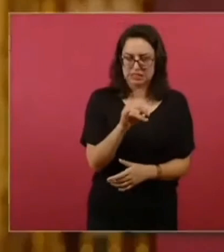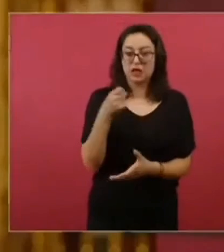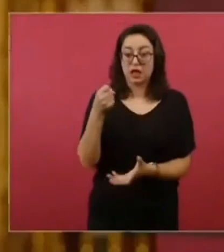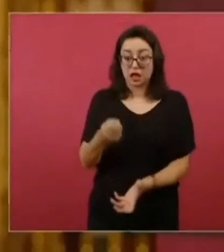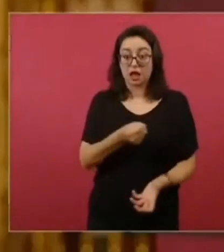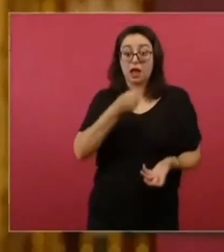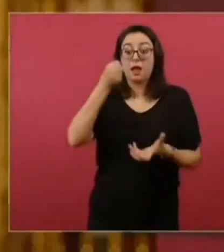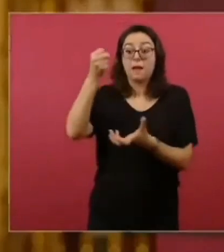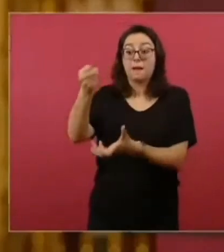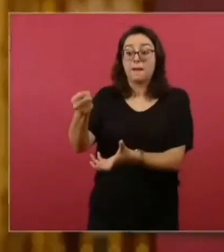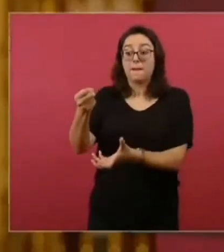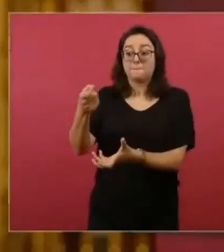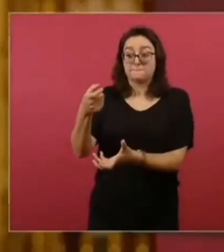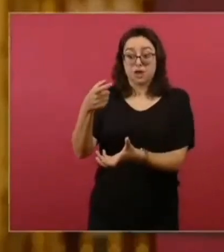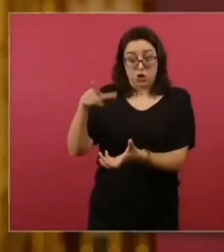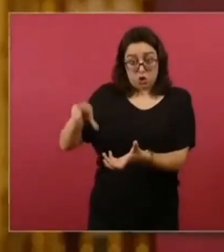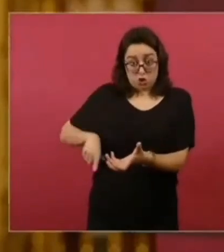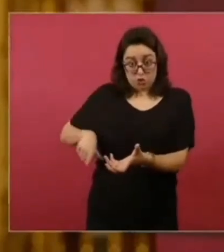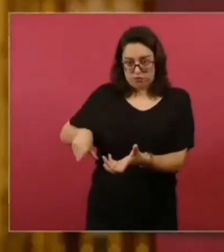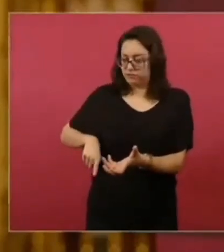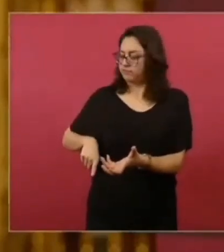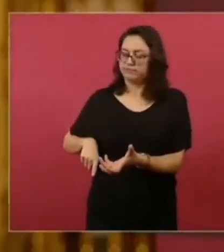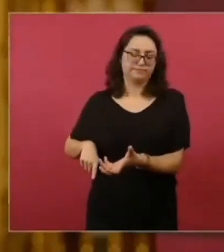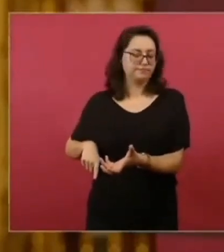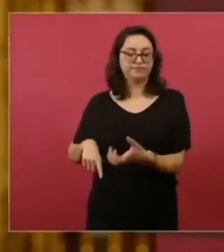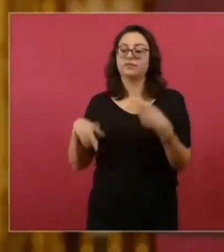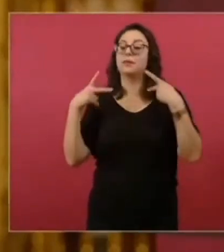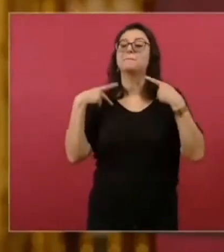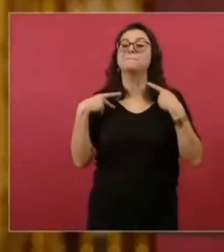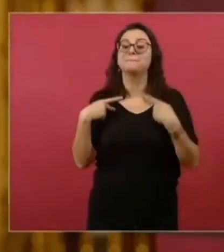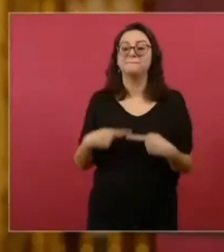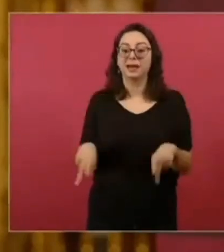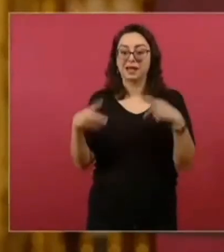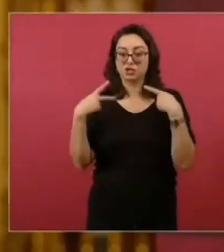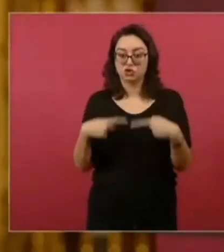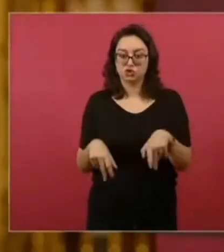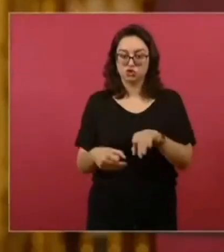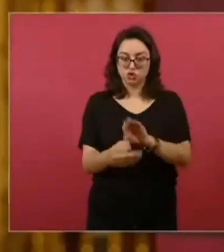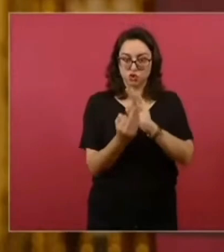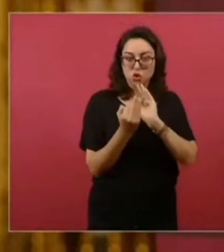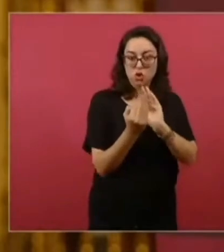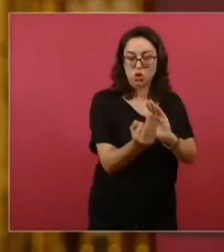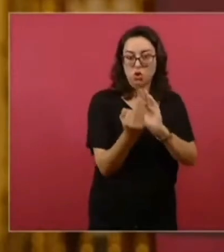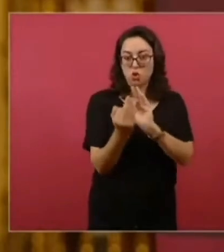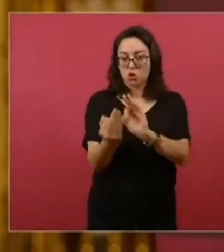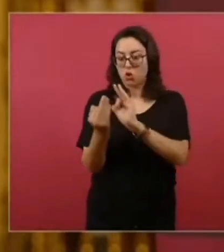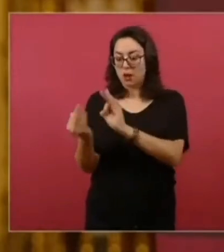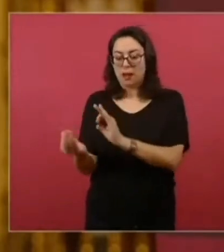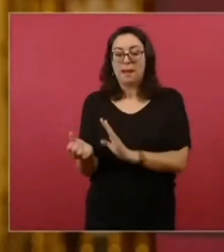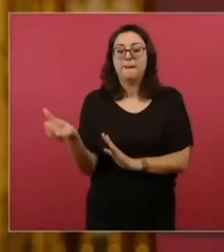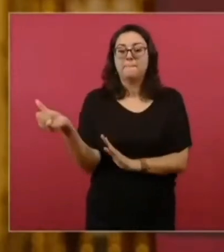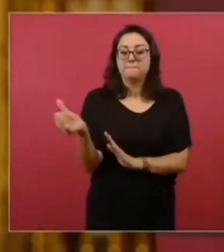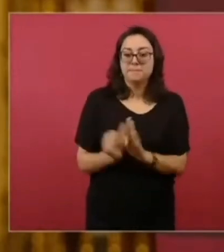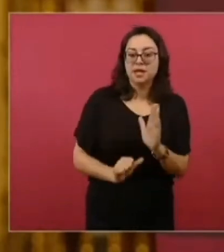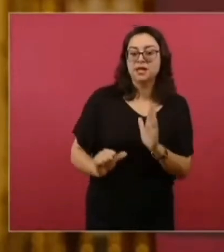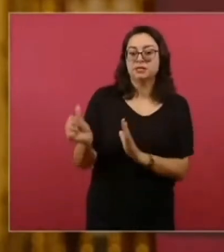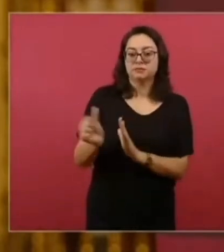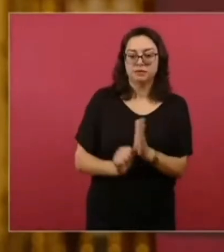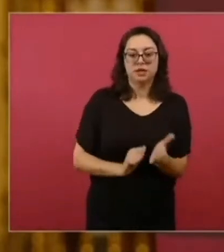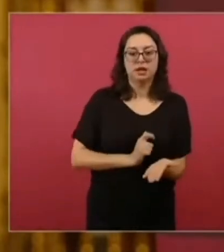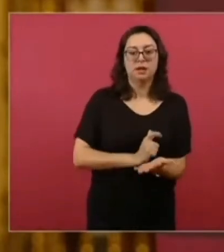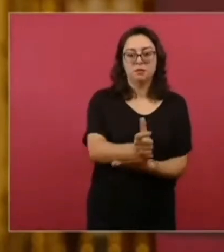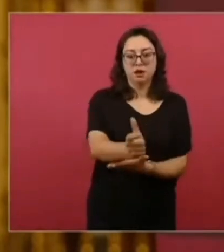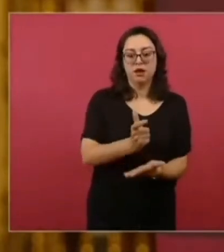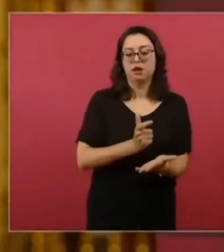directamente a las y los beneficiarios de estos programas en estos países, se les da un estipendio mensual y también